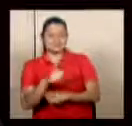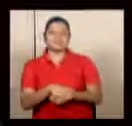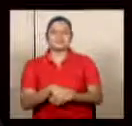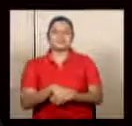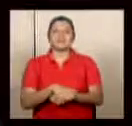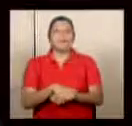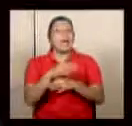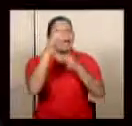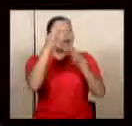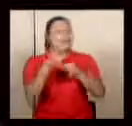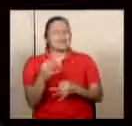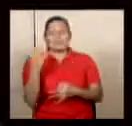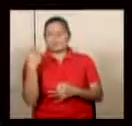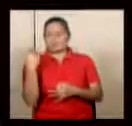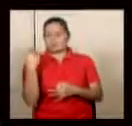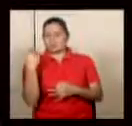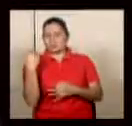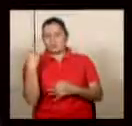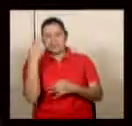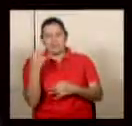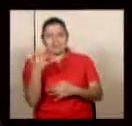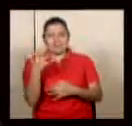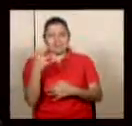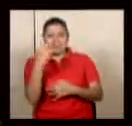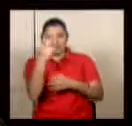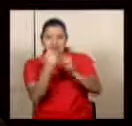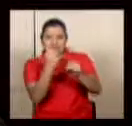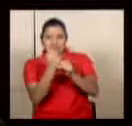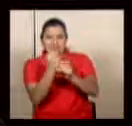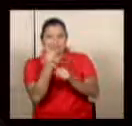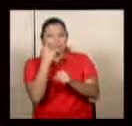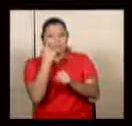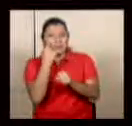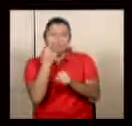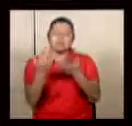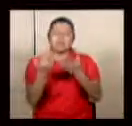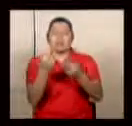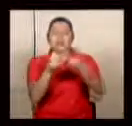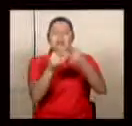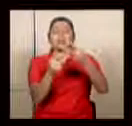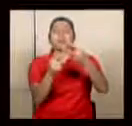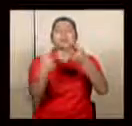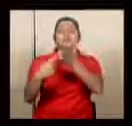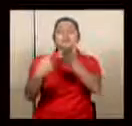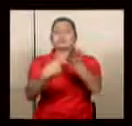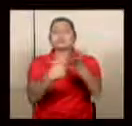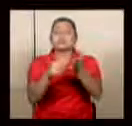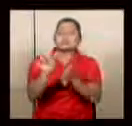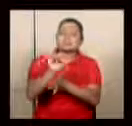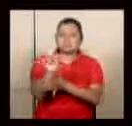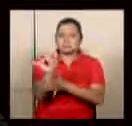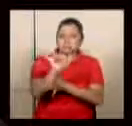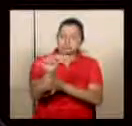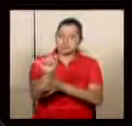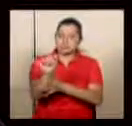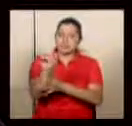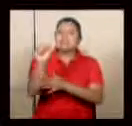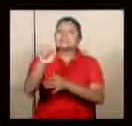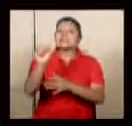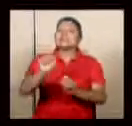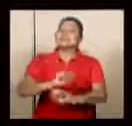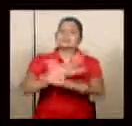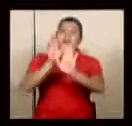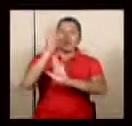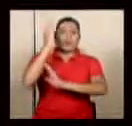creo que en los últimos por lo menos tres años hemos visto dos tal vez discusiones de este nivel evidentemente la